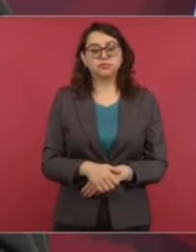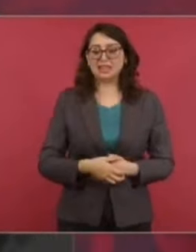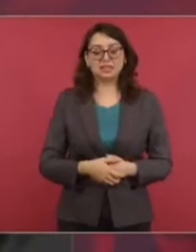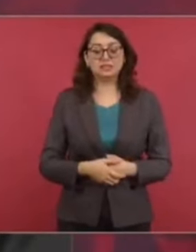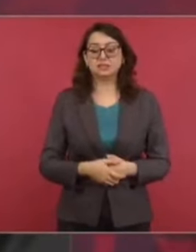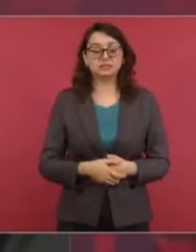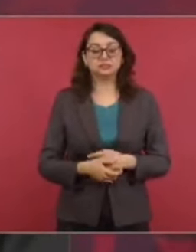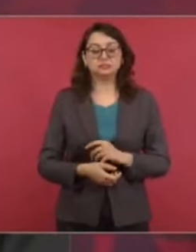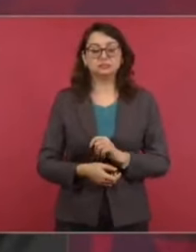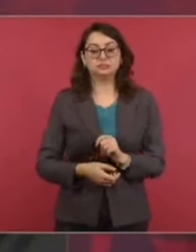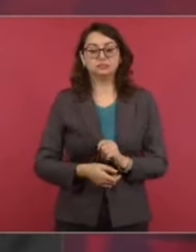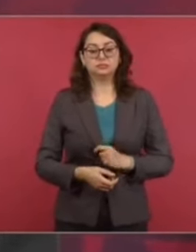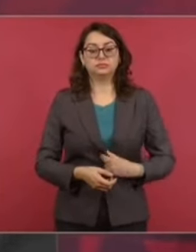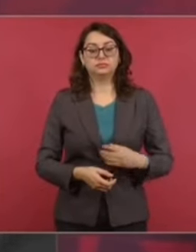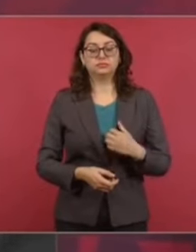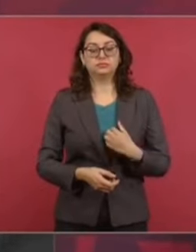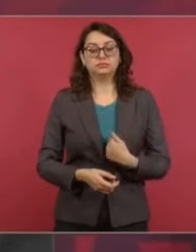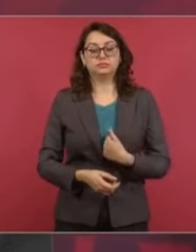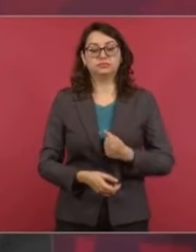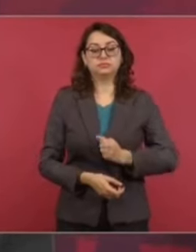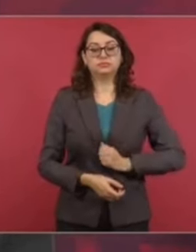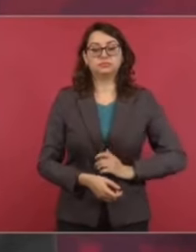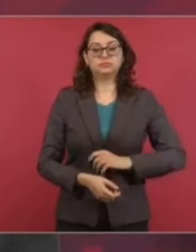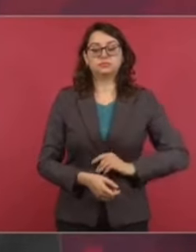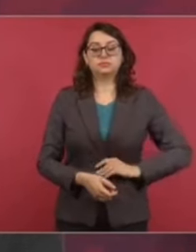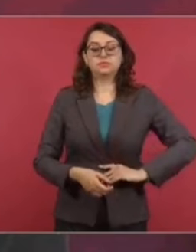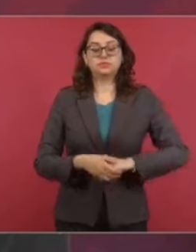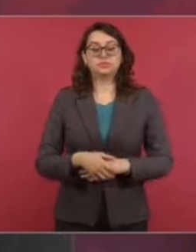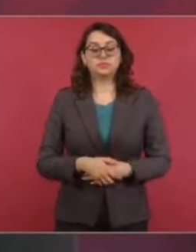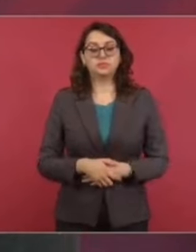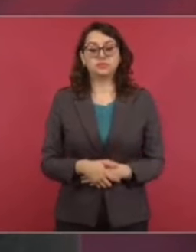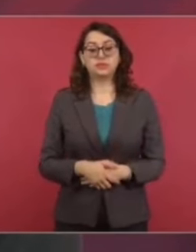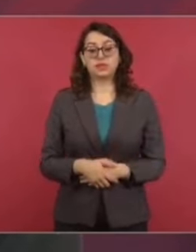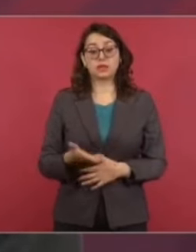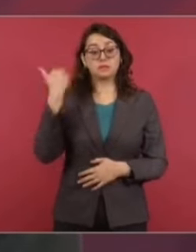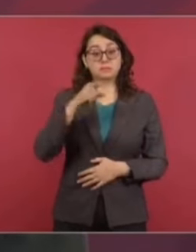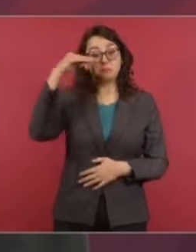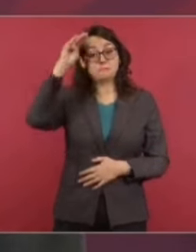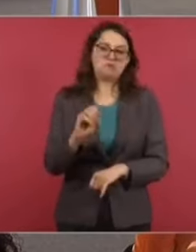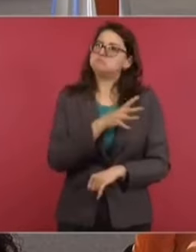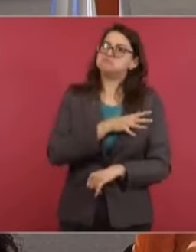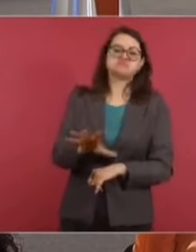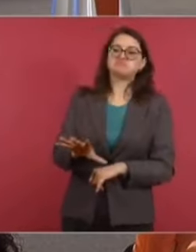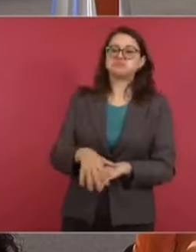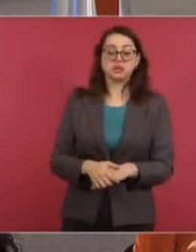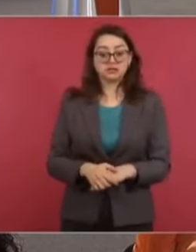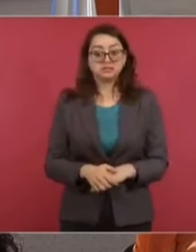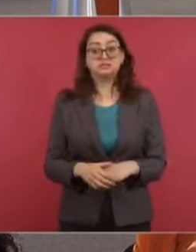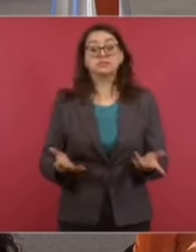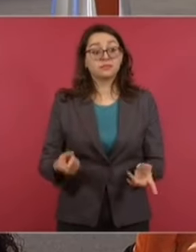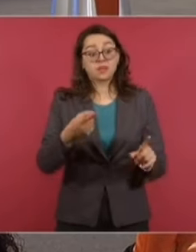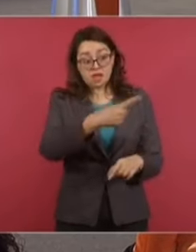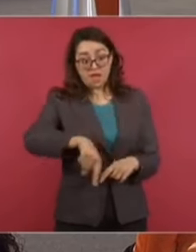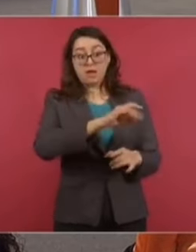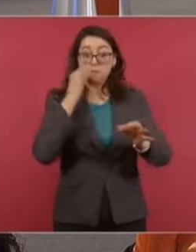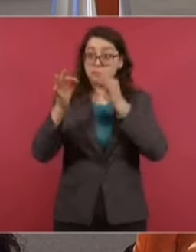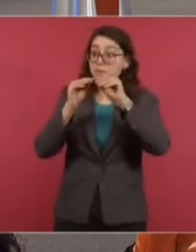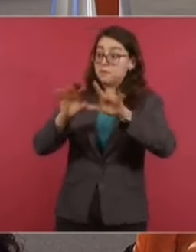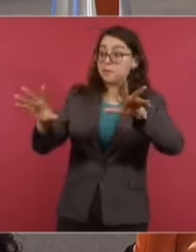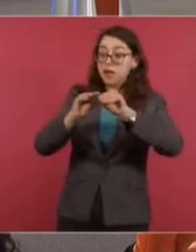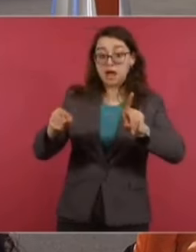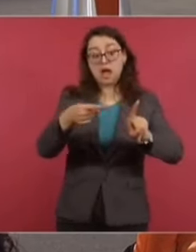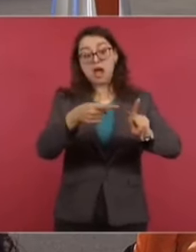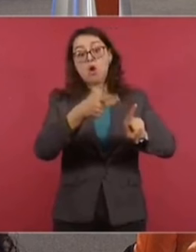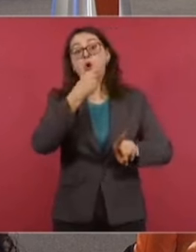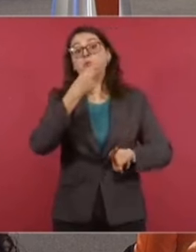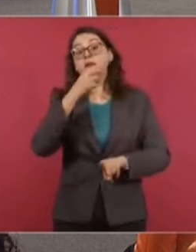que estaban los mismos conservadores, corruptos, encampanándolo. En su noticiero de radio, Ciro Gómez Leiva